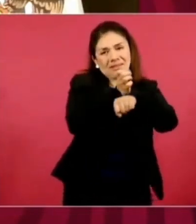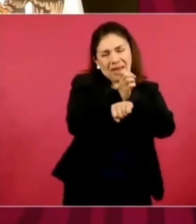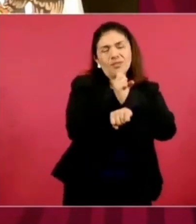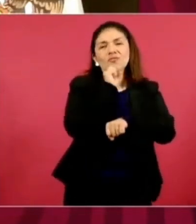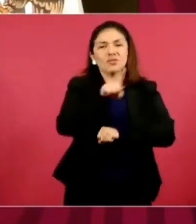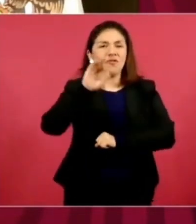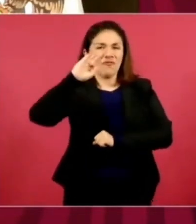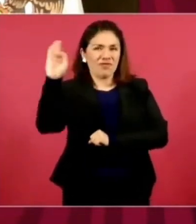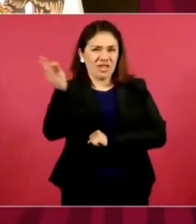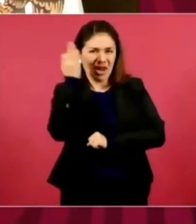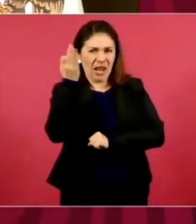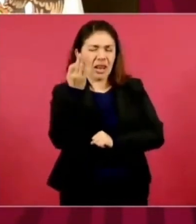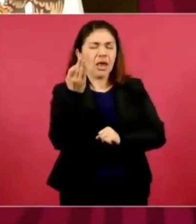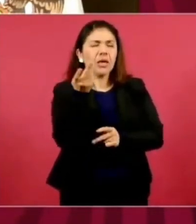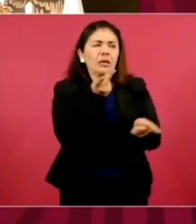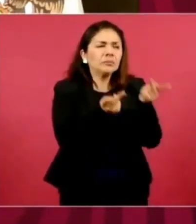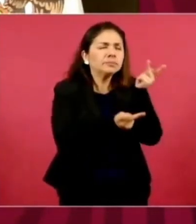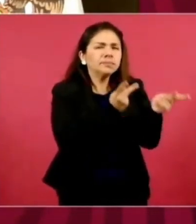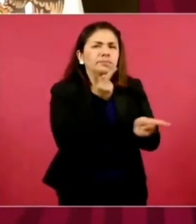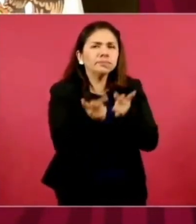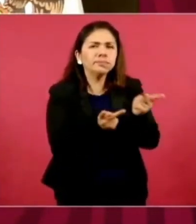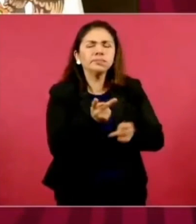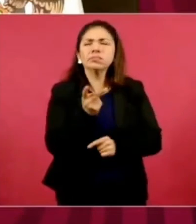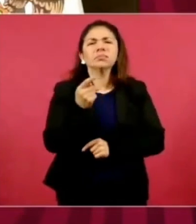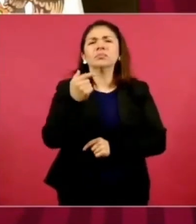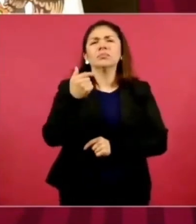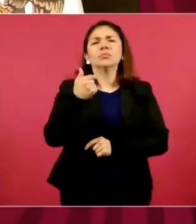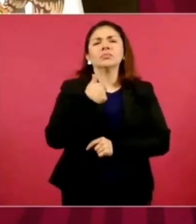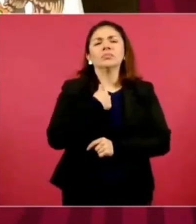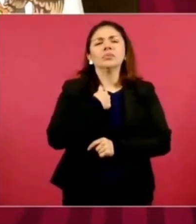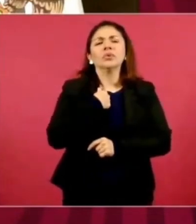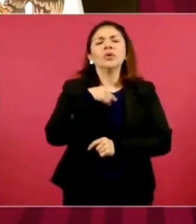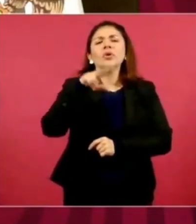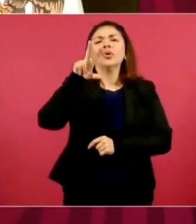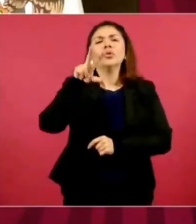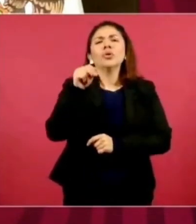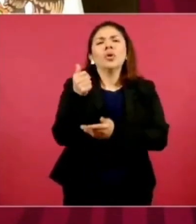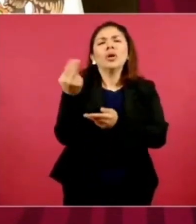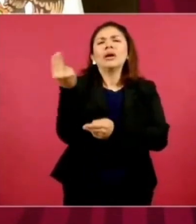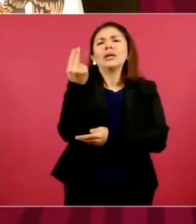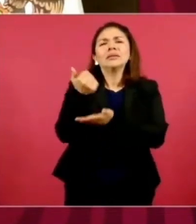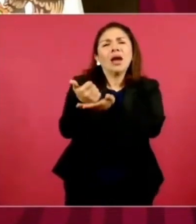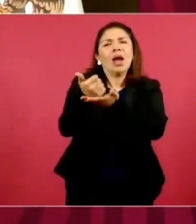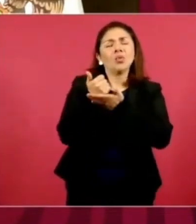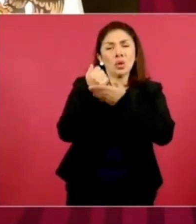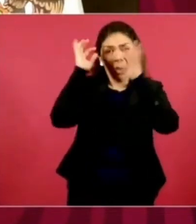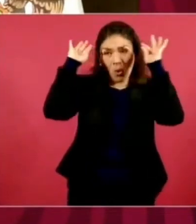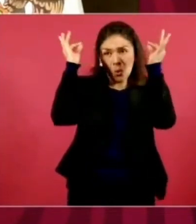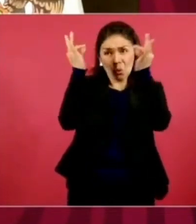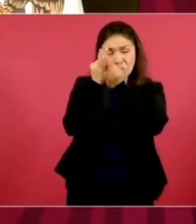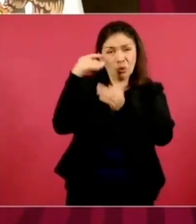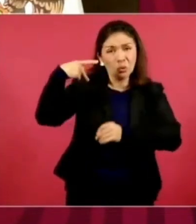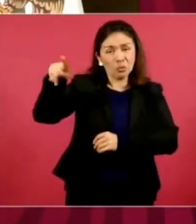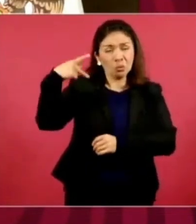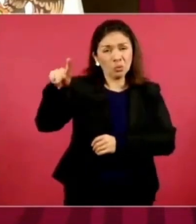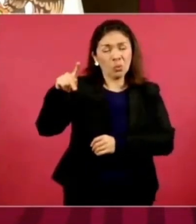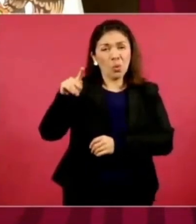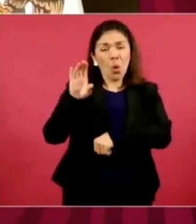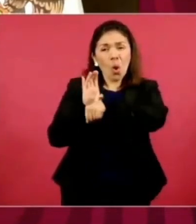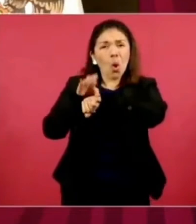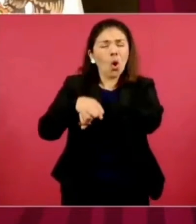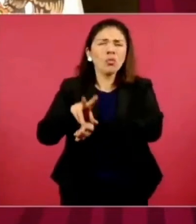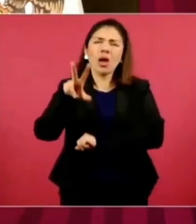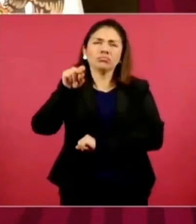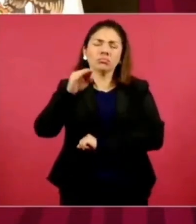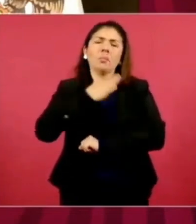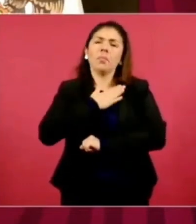República, que no deseaban tener la asistencia consular por parte de Colombia, sino se apegaban a su